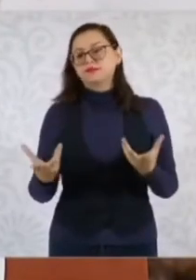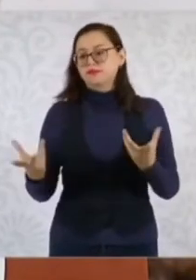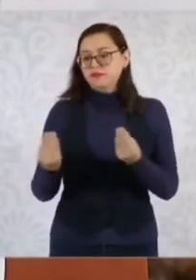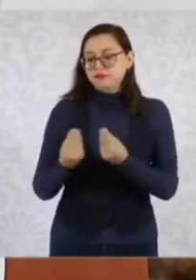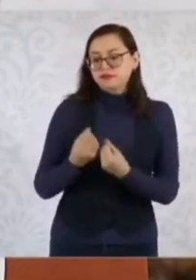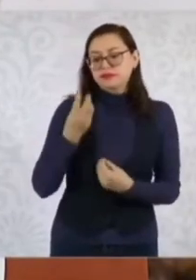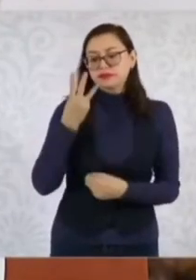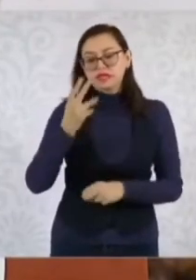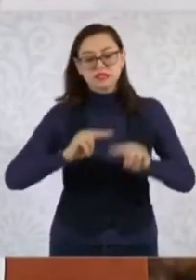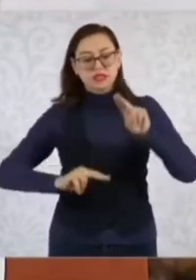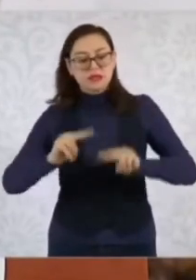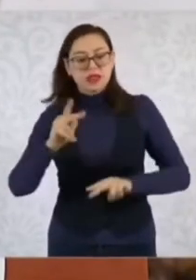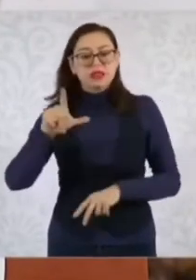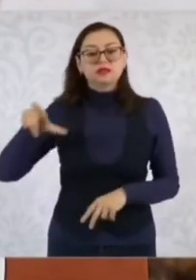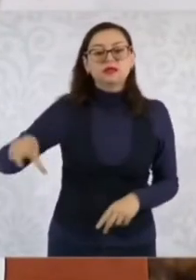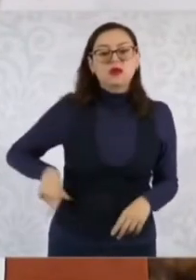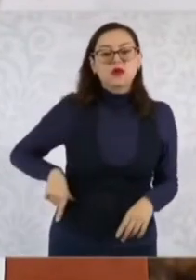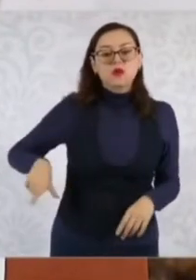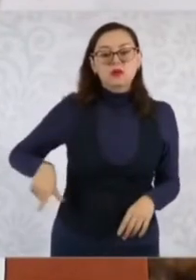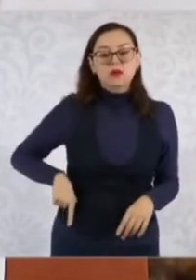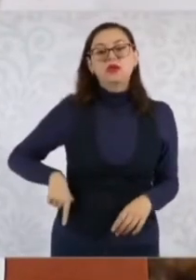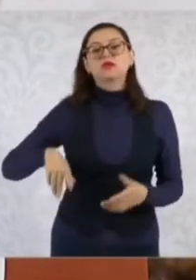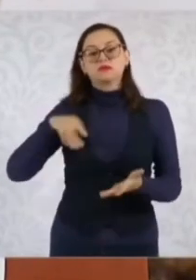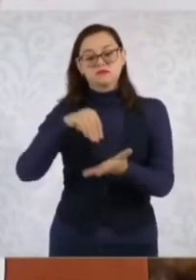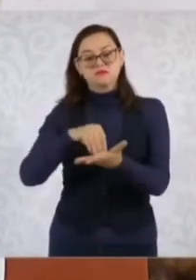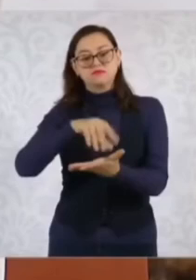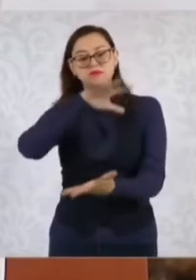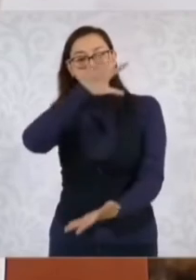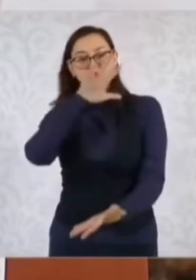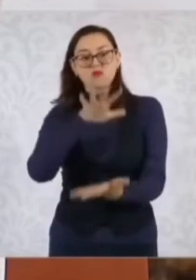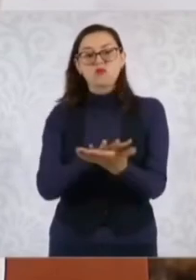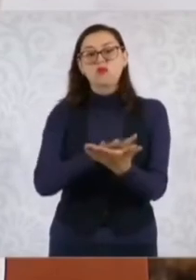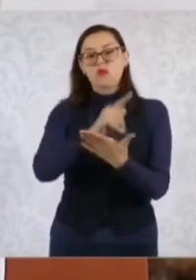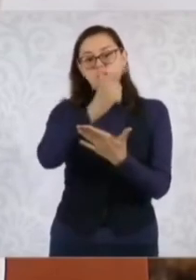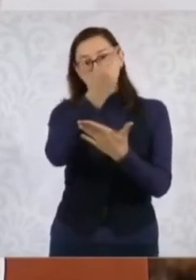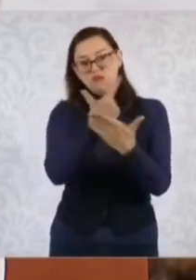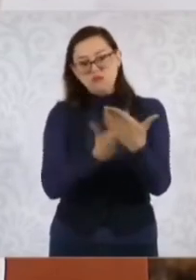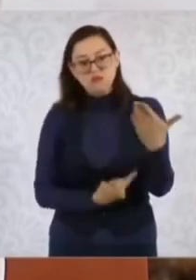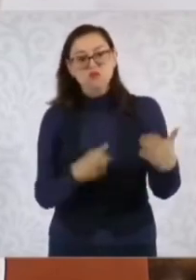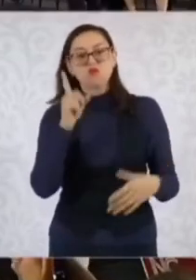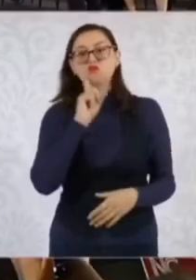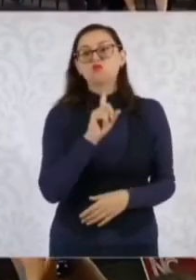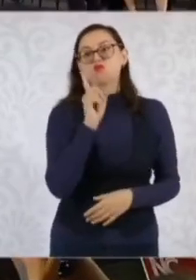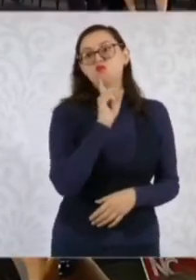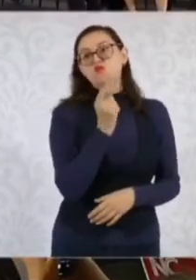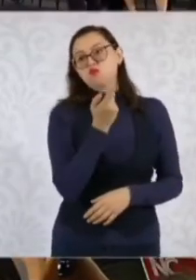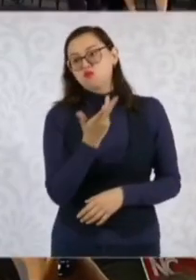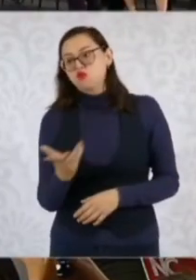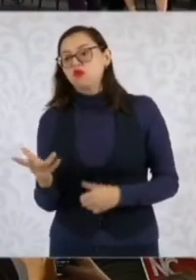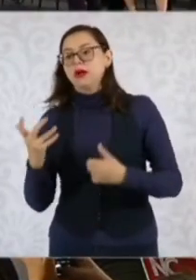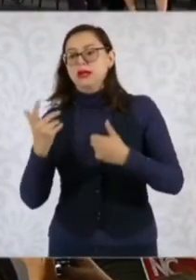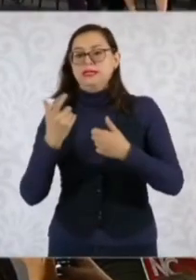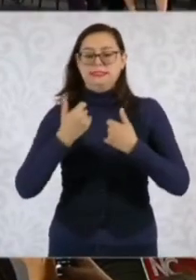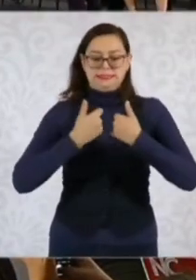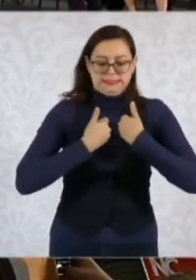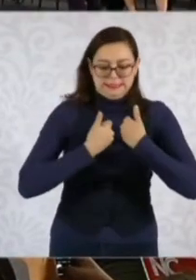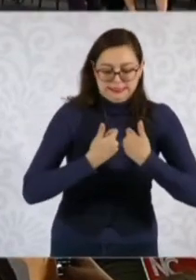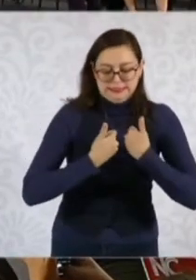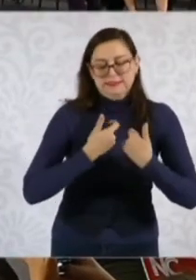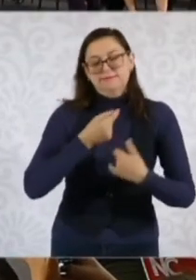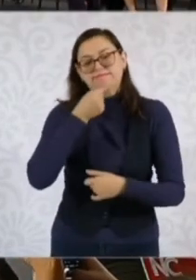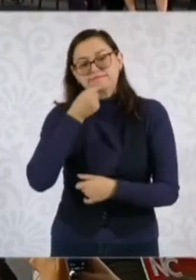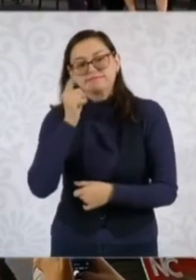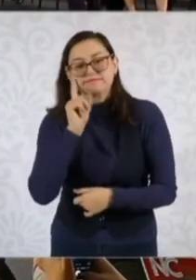los tres órdenes de gobierno se crea el Registro Nacional de Medidas de Protección de las Mujeres, Adolescentes, Niñas y Niños.